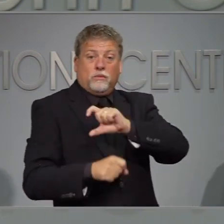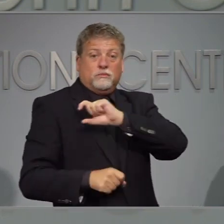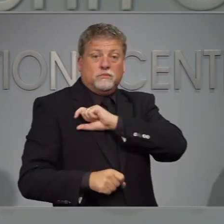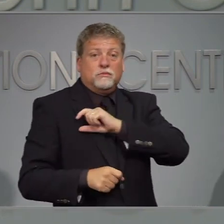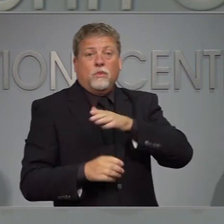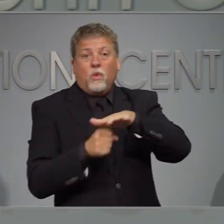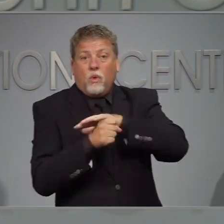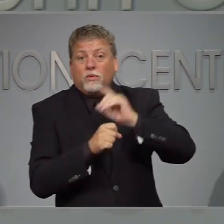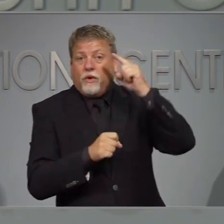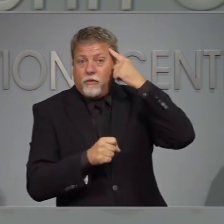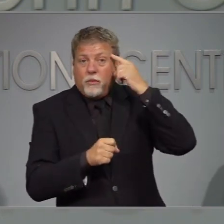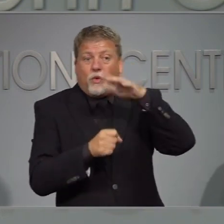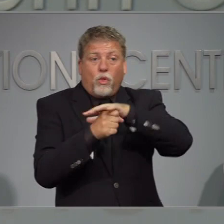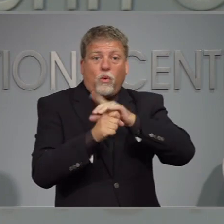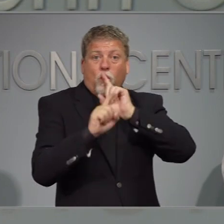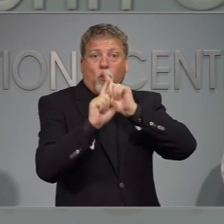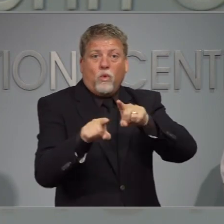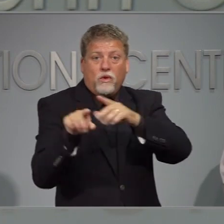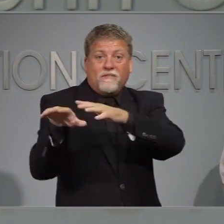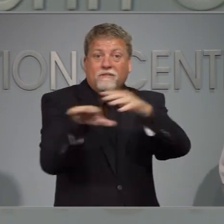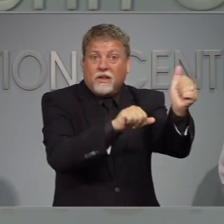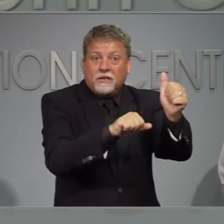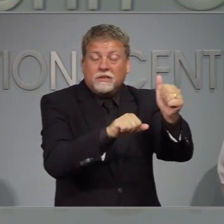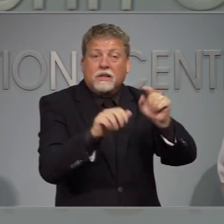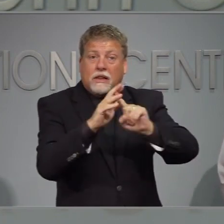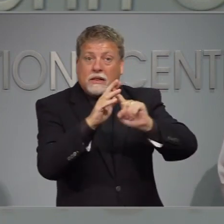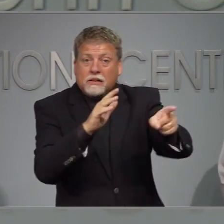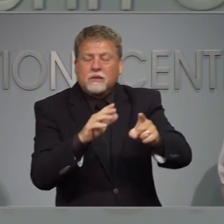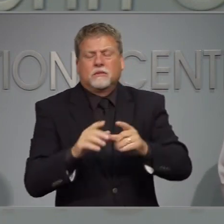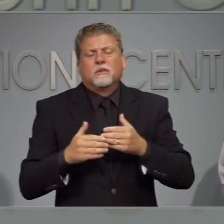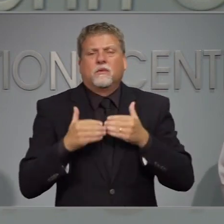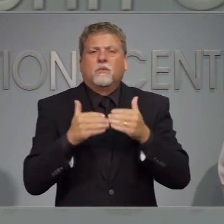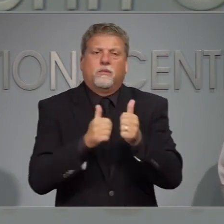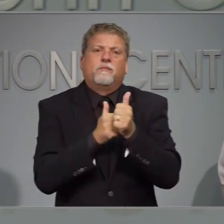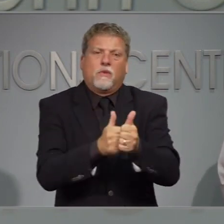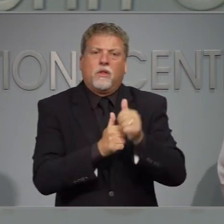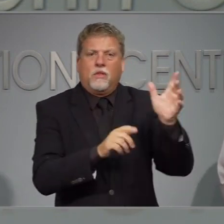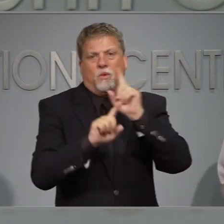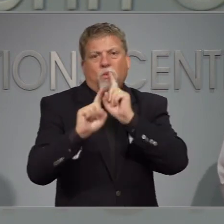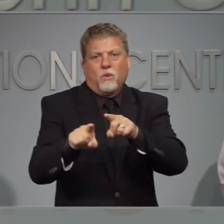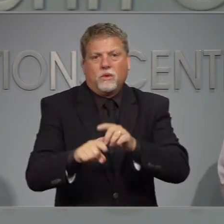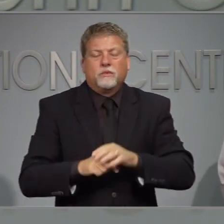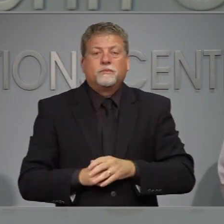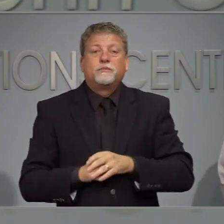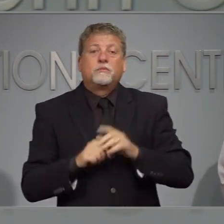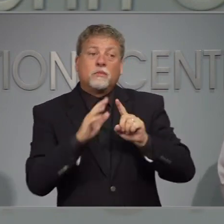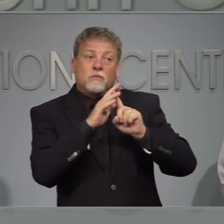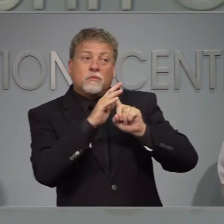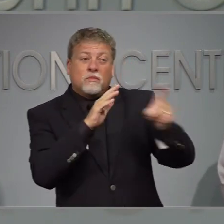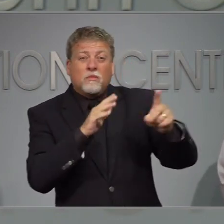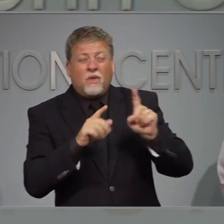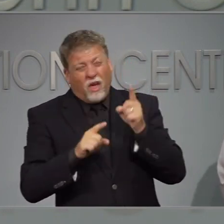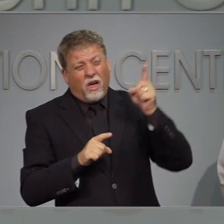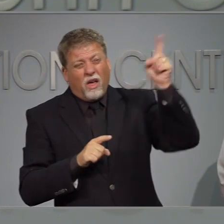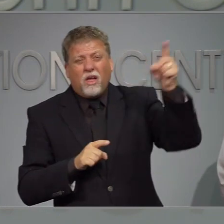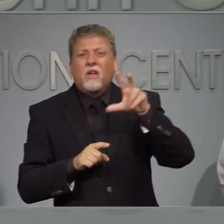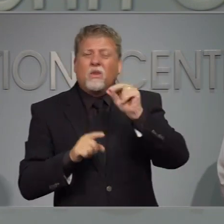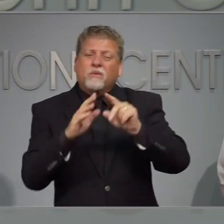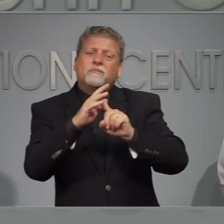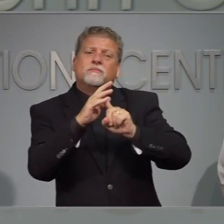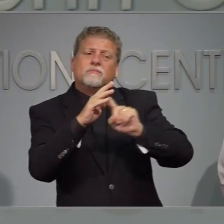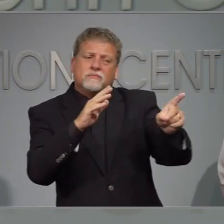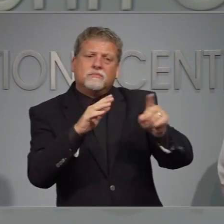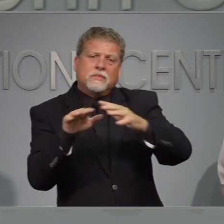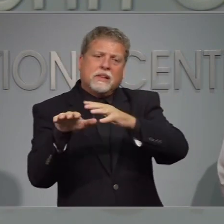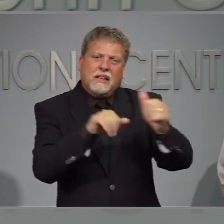y sigan lo que le están diciendo sus oficiales locales para evacuar. Evacúense a una